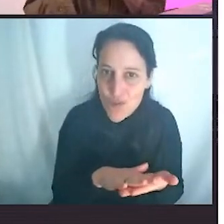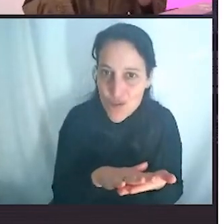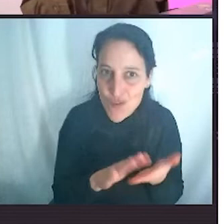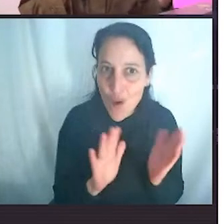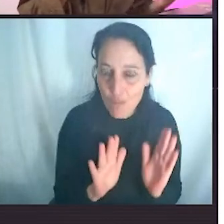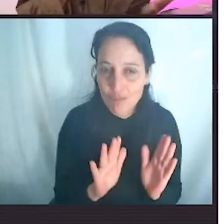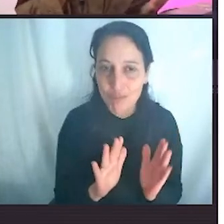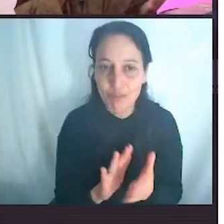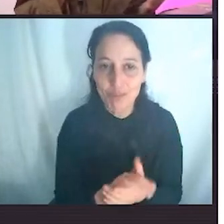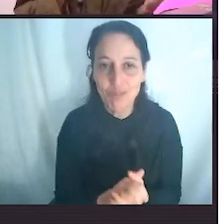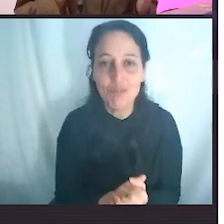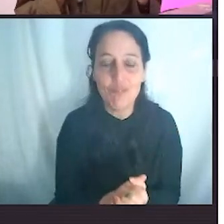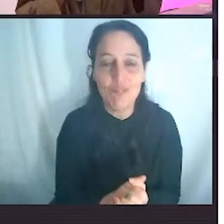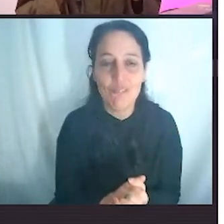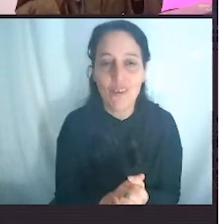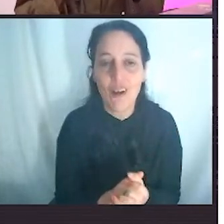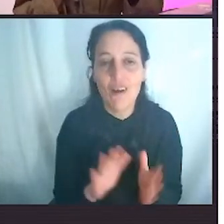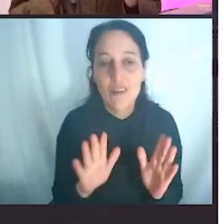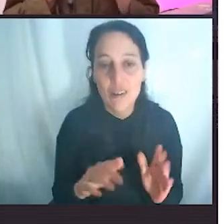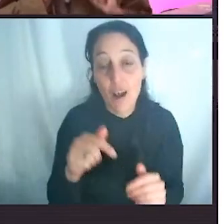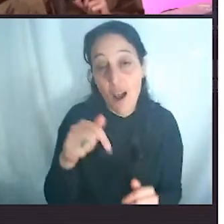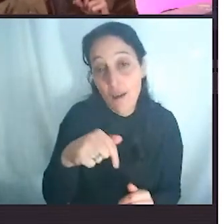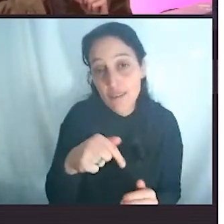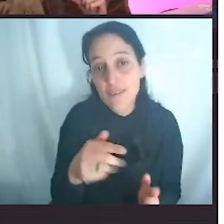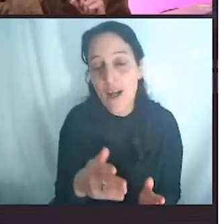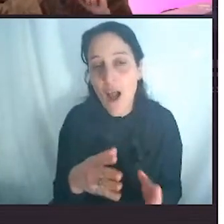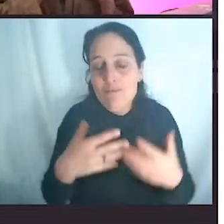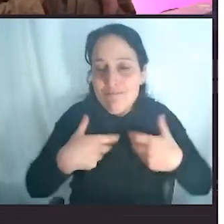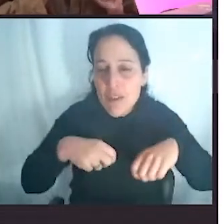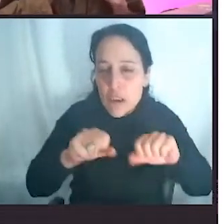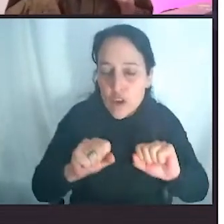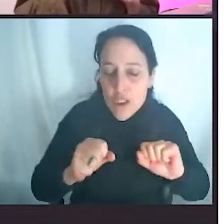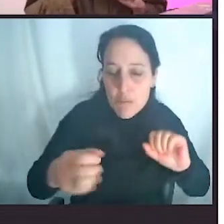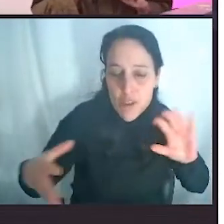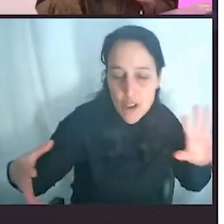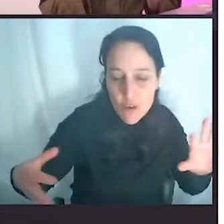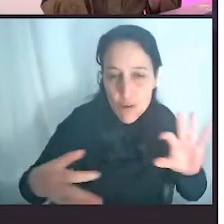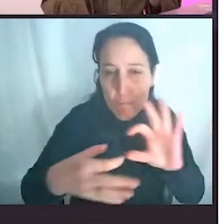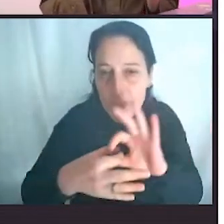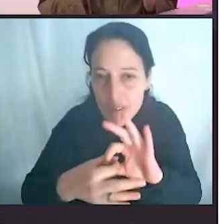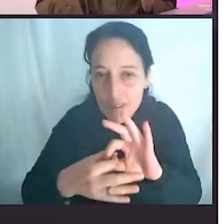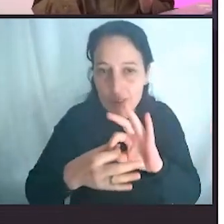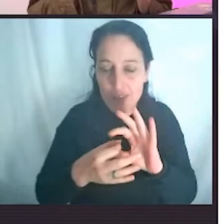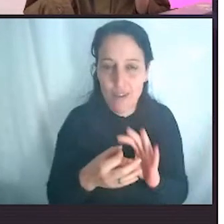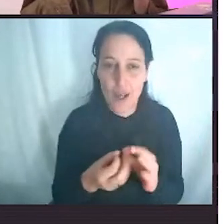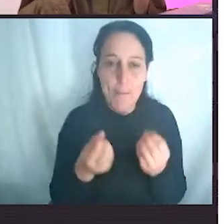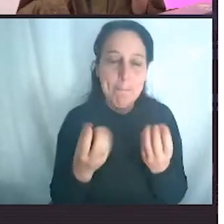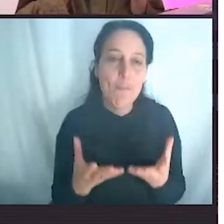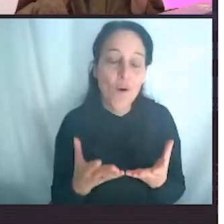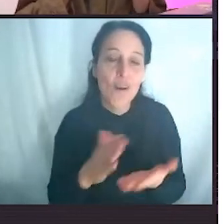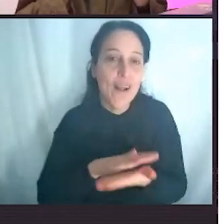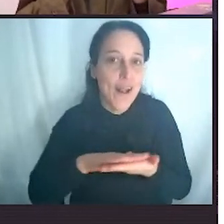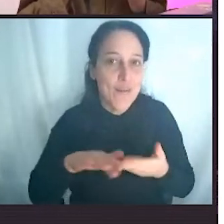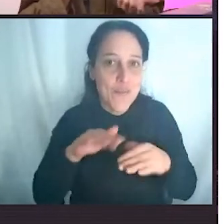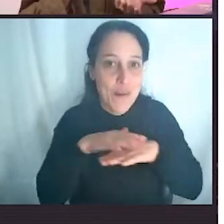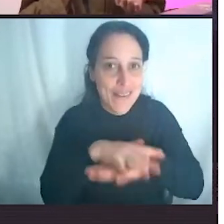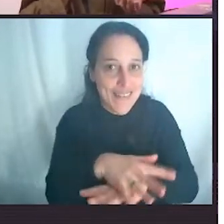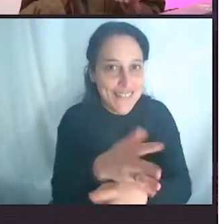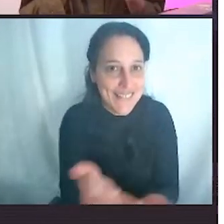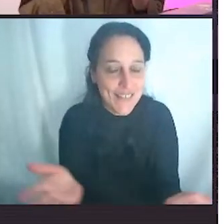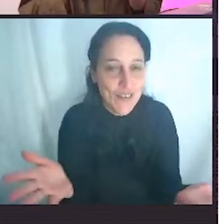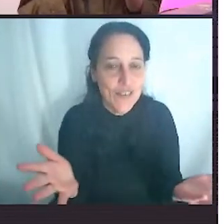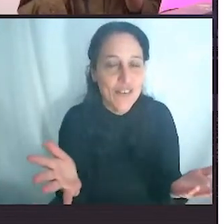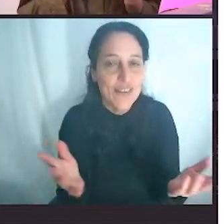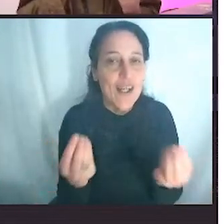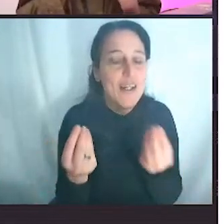necesariamente tiene que aplicarse a todas las cosas. Pero aquí encontramos algo que lo puede unir. ¿Por qué? Porque en las nuevas redes tenemos esta forma de poder conectarnos.